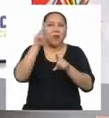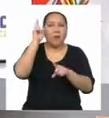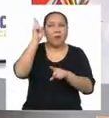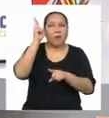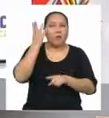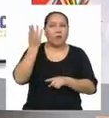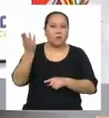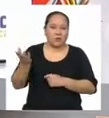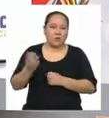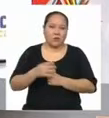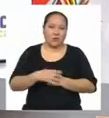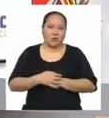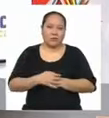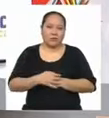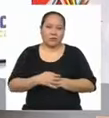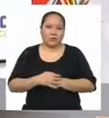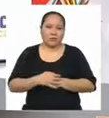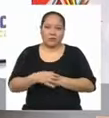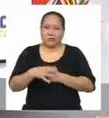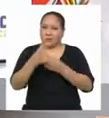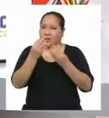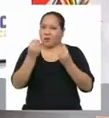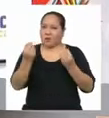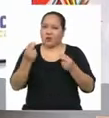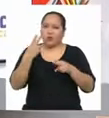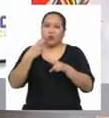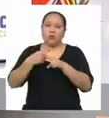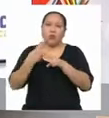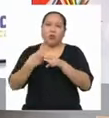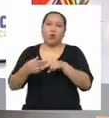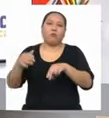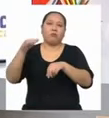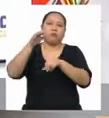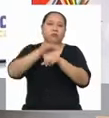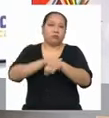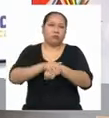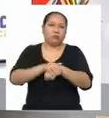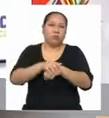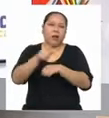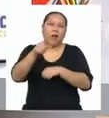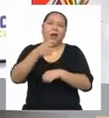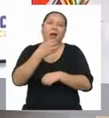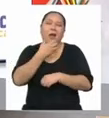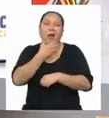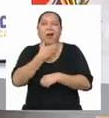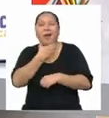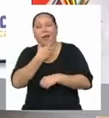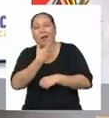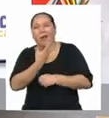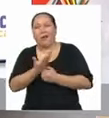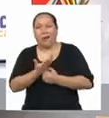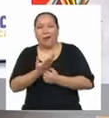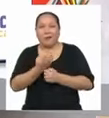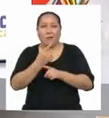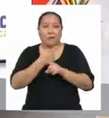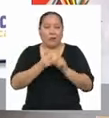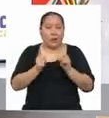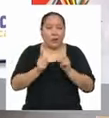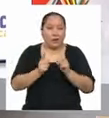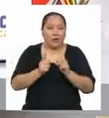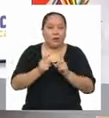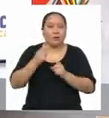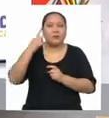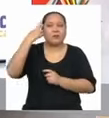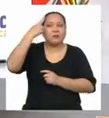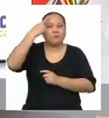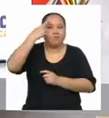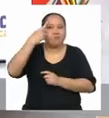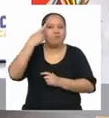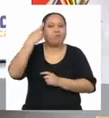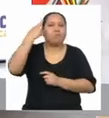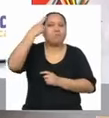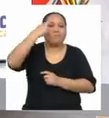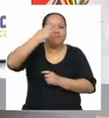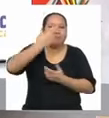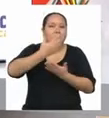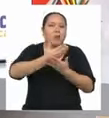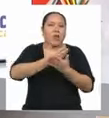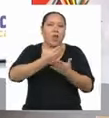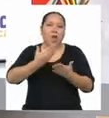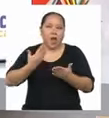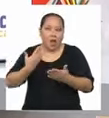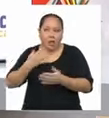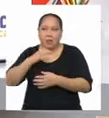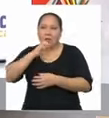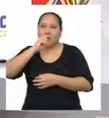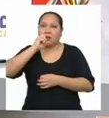Muchos apodos O chapas Pueden ser muy graciosos Pero reflexionemos Mucho Antes de